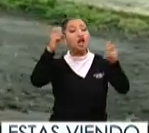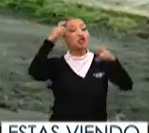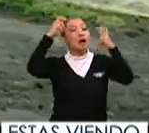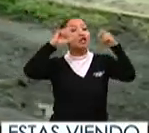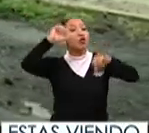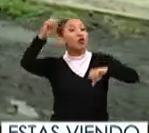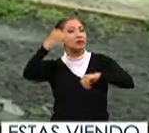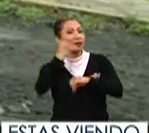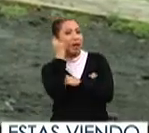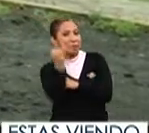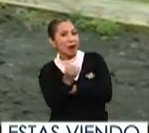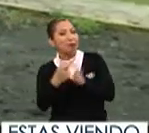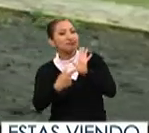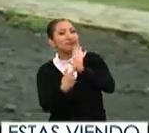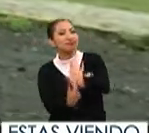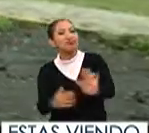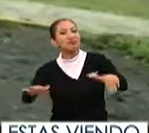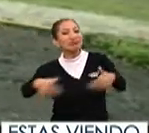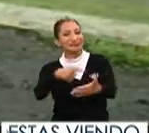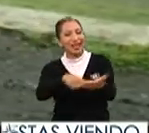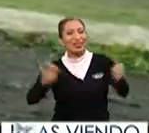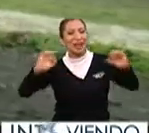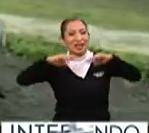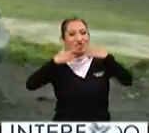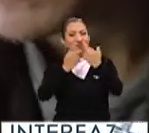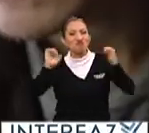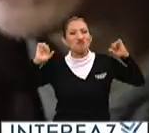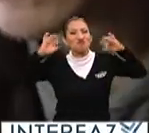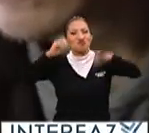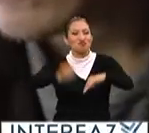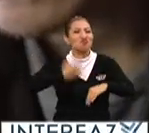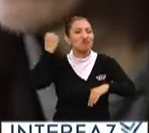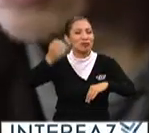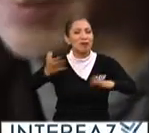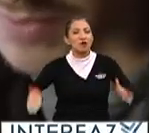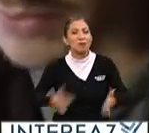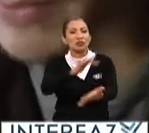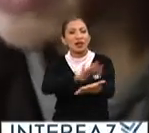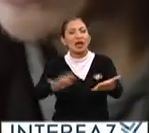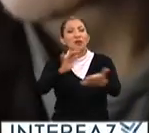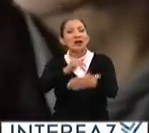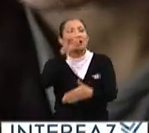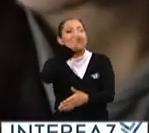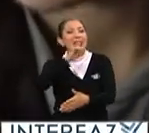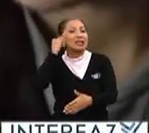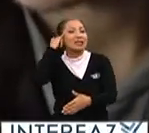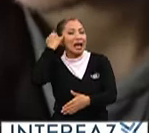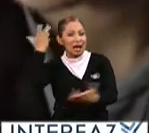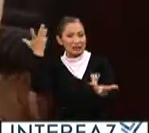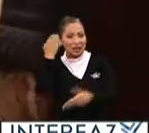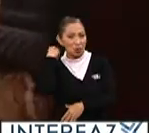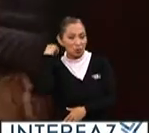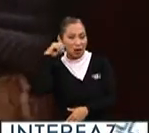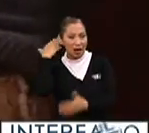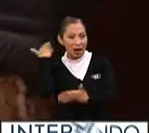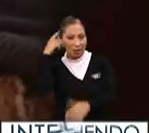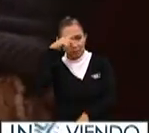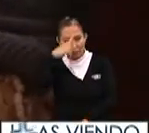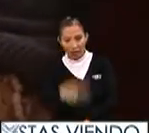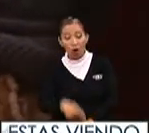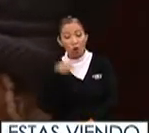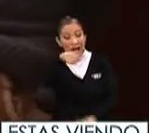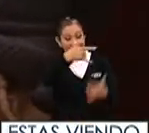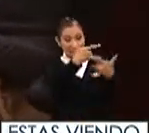Sueño en otro idioma, que presentó en la clausura del Encuentro Internacional de Fomento a la Lectura en Lenguas Indígenas, celebrado en Oaxaca, México.